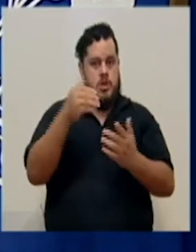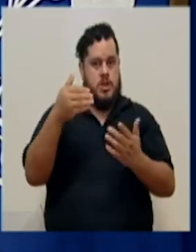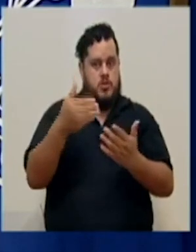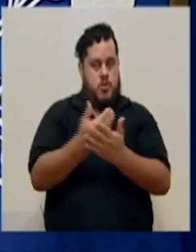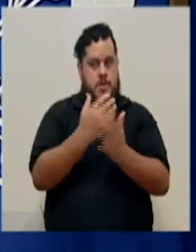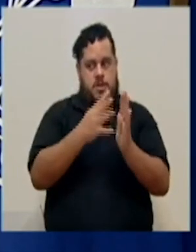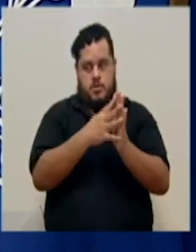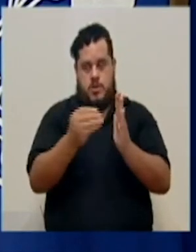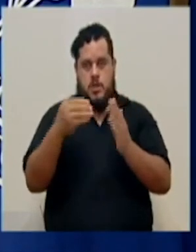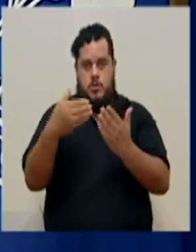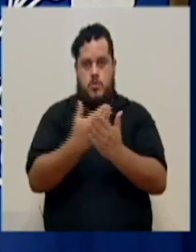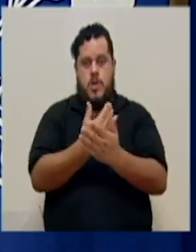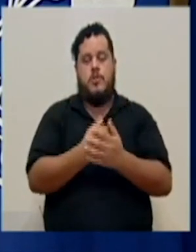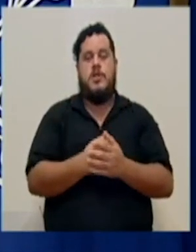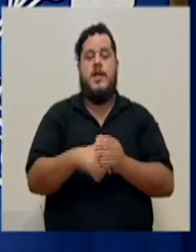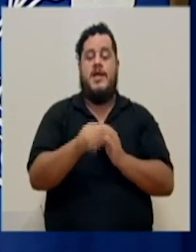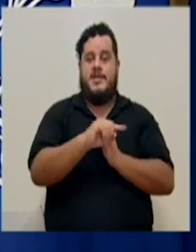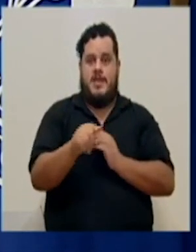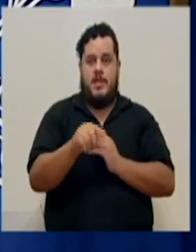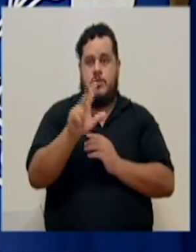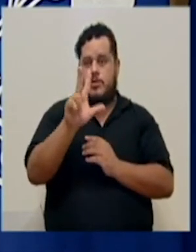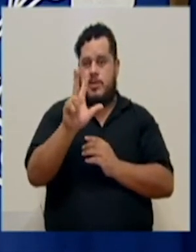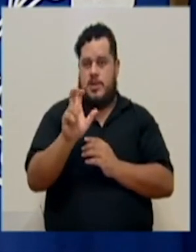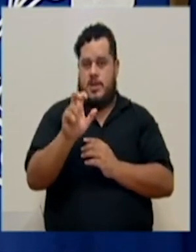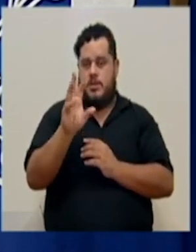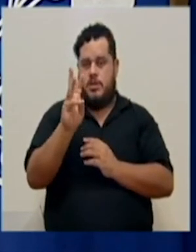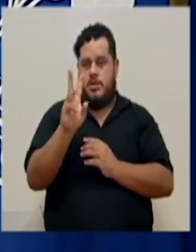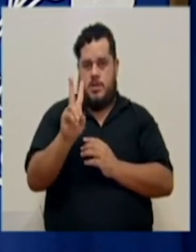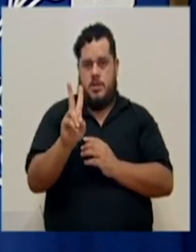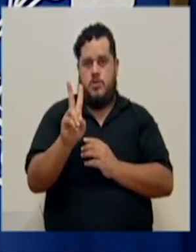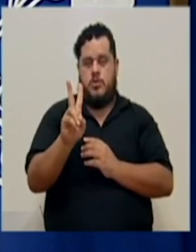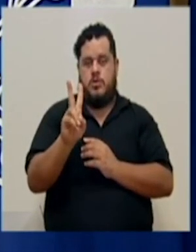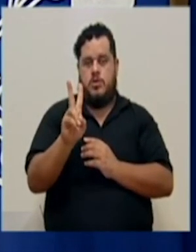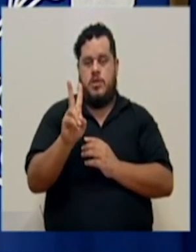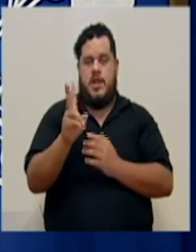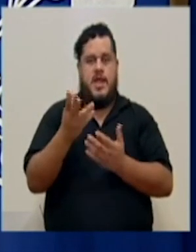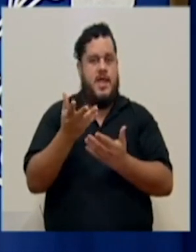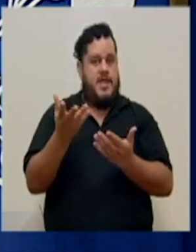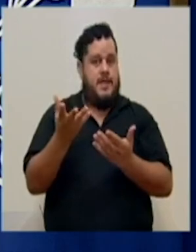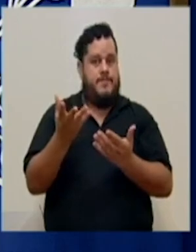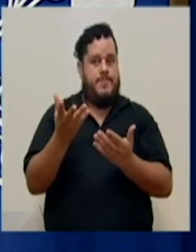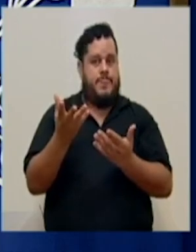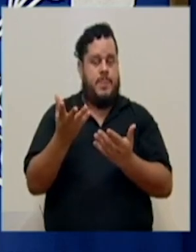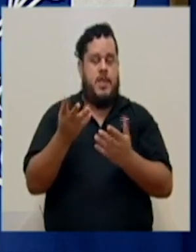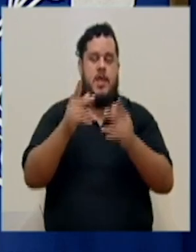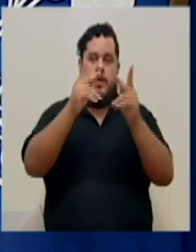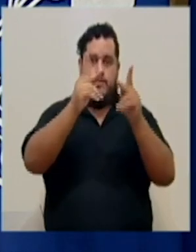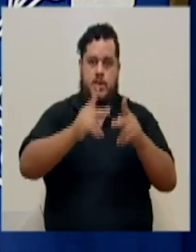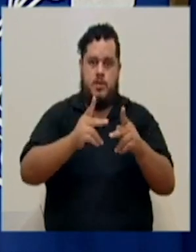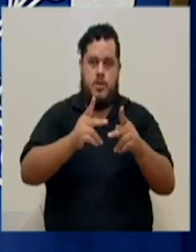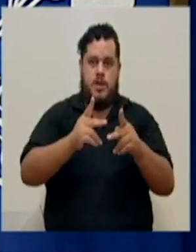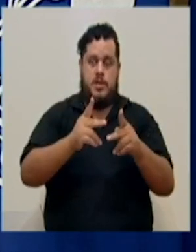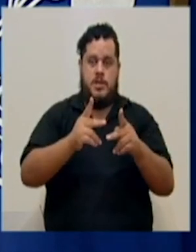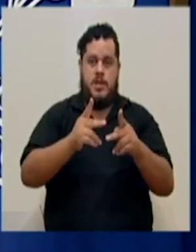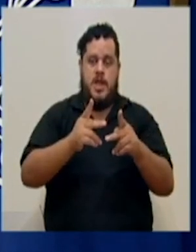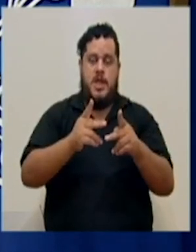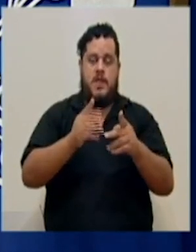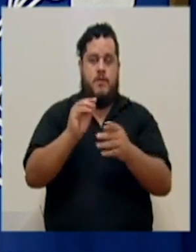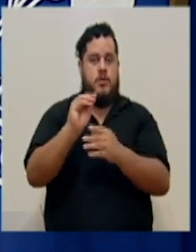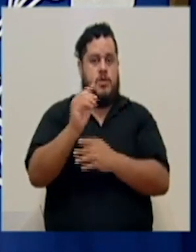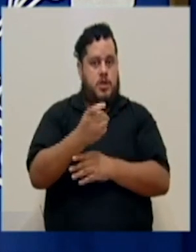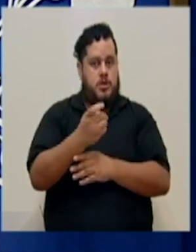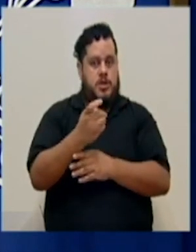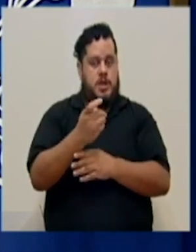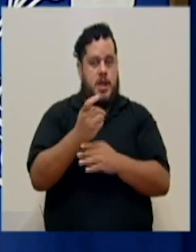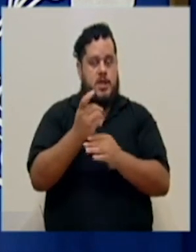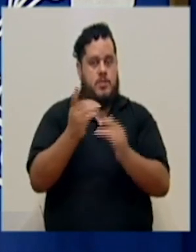de los cuales 362 corresponden a personas que fueron diagnosticadas